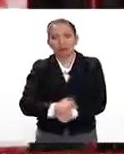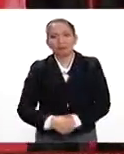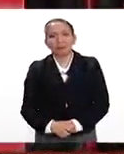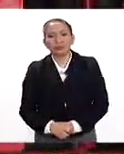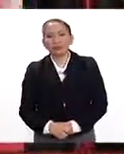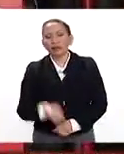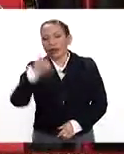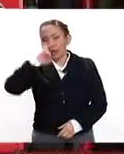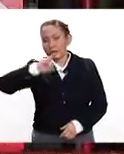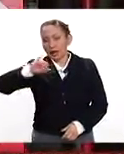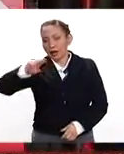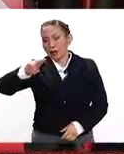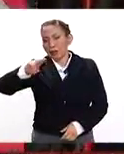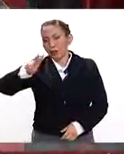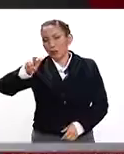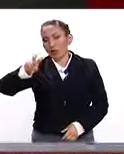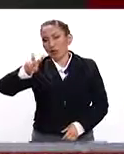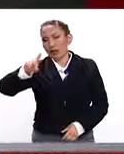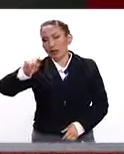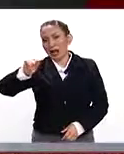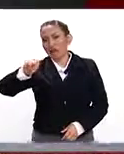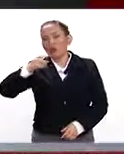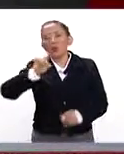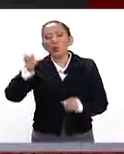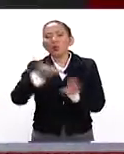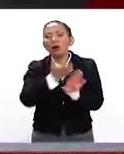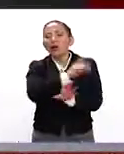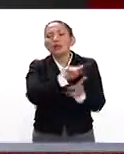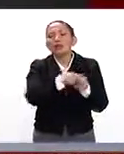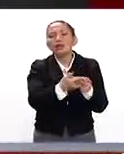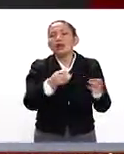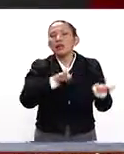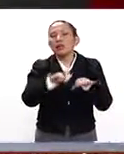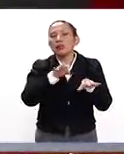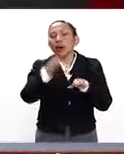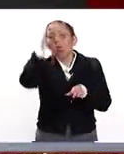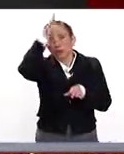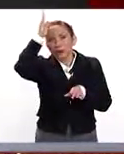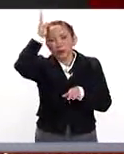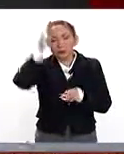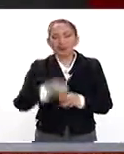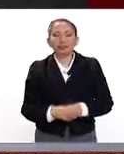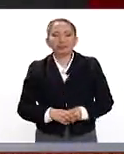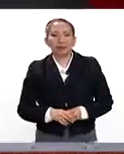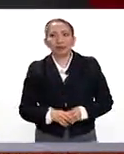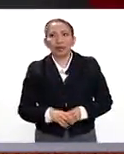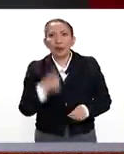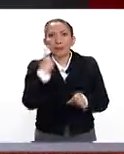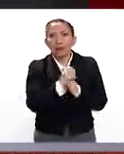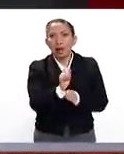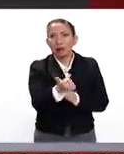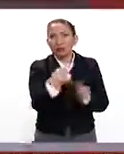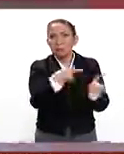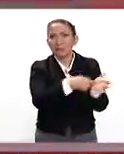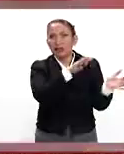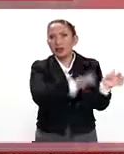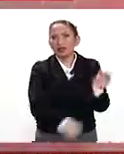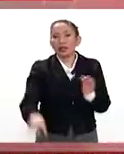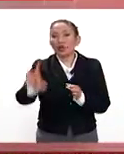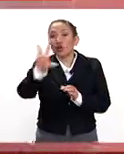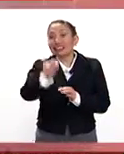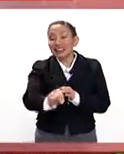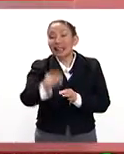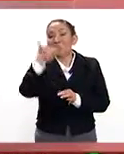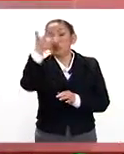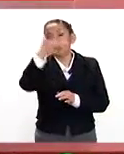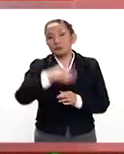Jefe Vulcano, ¿usted cuándo se inició en el cuerpo de bomberos? El primero de agosto de 1968.